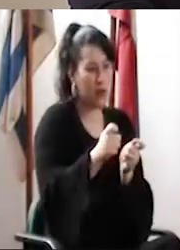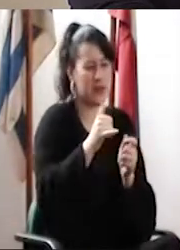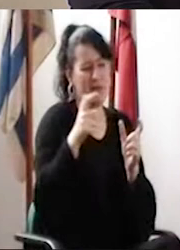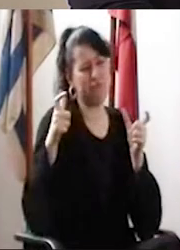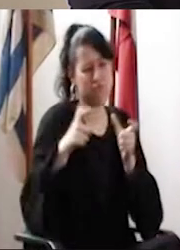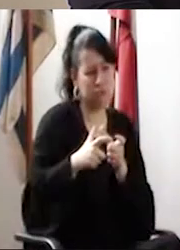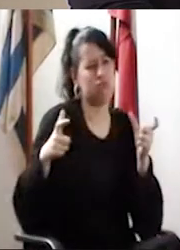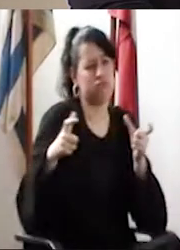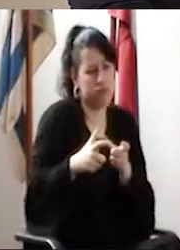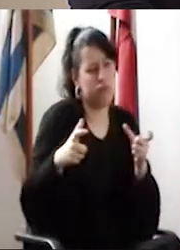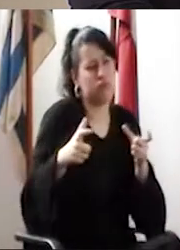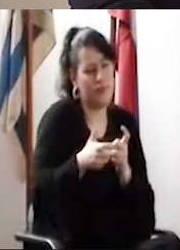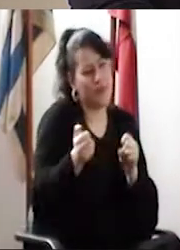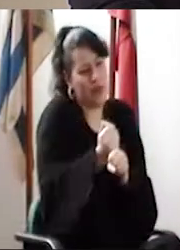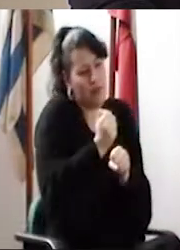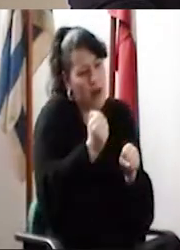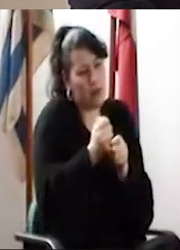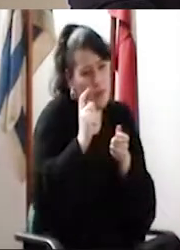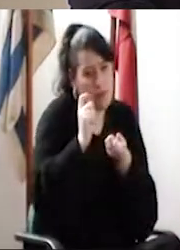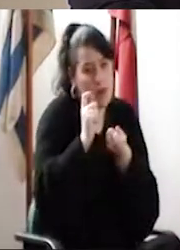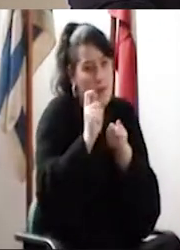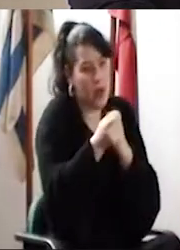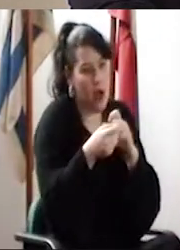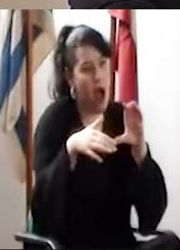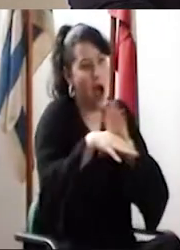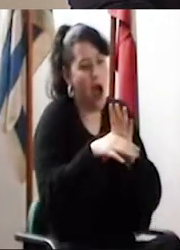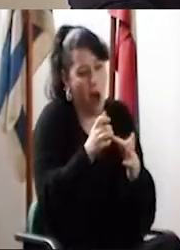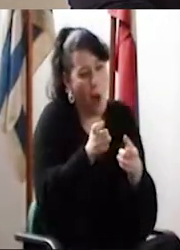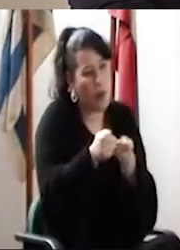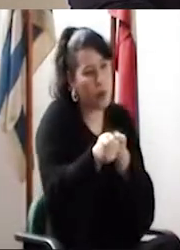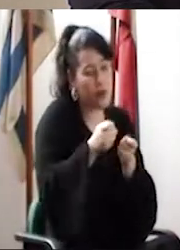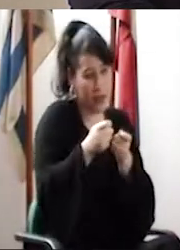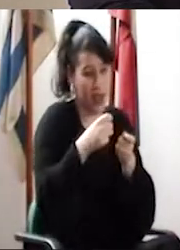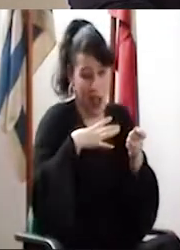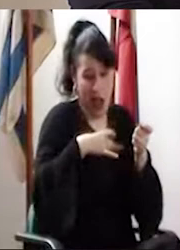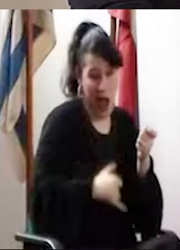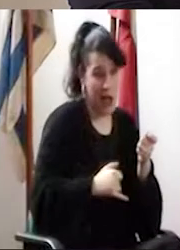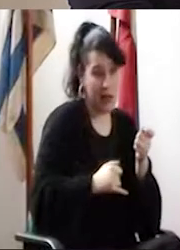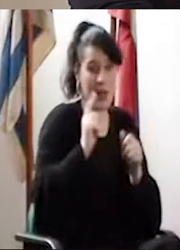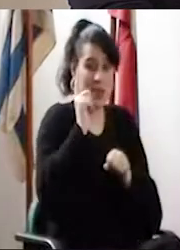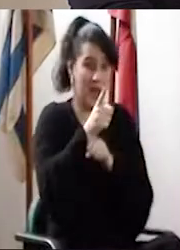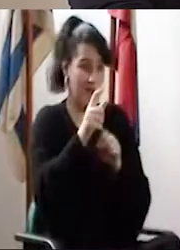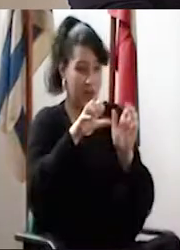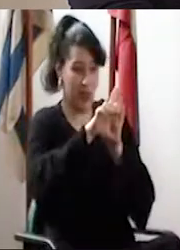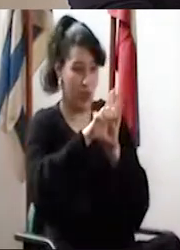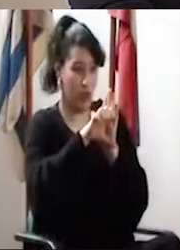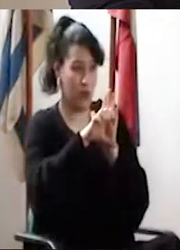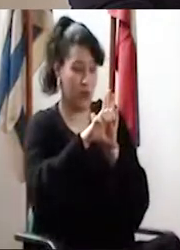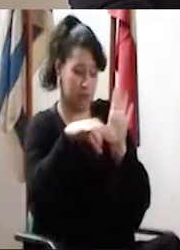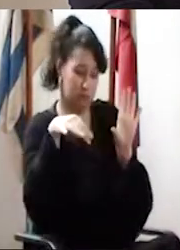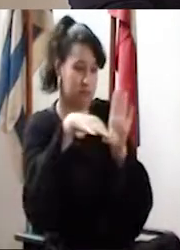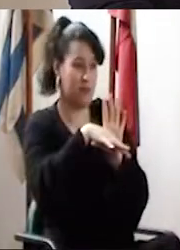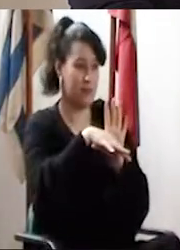ajuste. Y hace muchas reuniones que venimos trabajando en ese sentido y tratando de ajustar lo que teníamos a lo que tiene que ser.